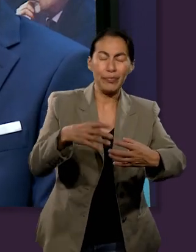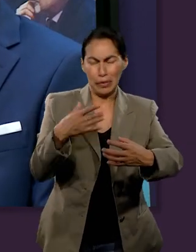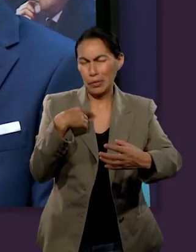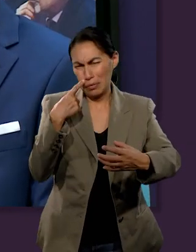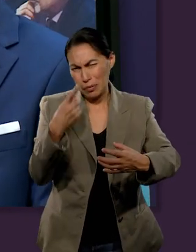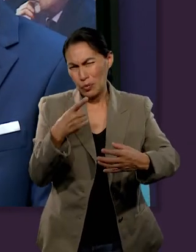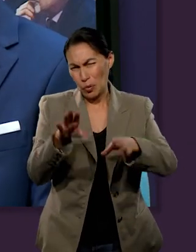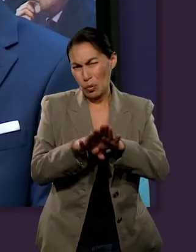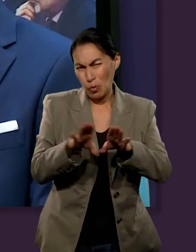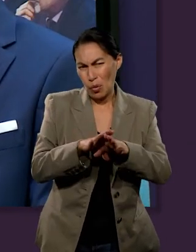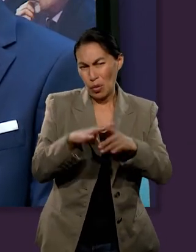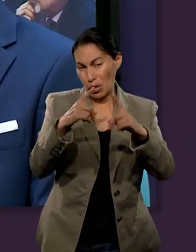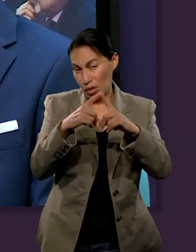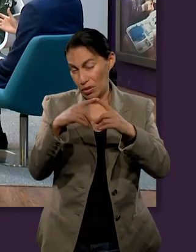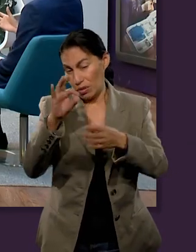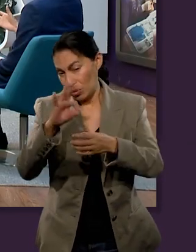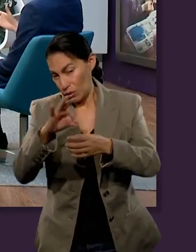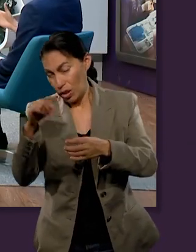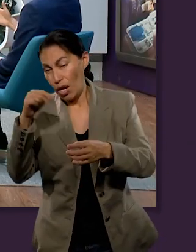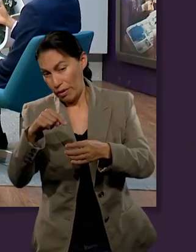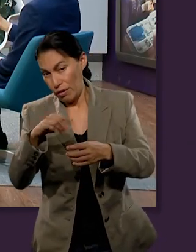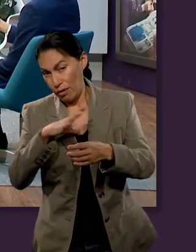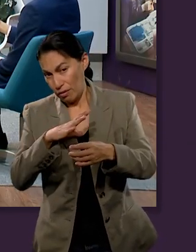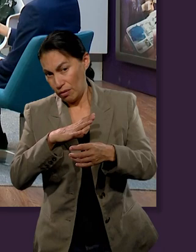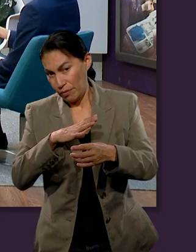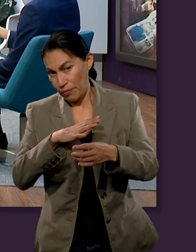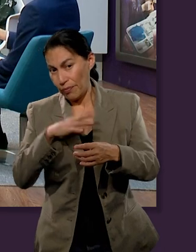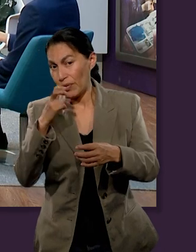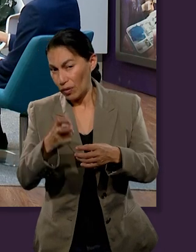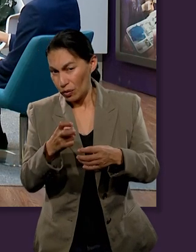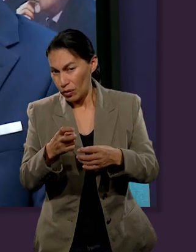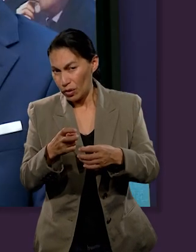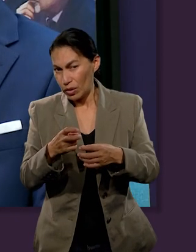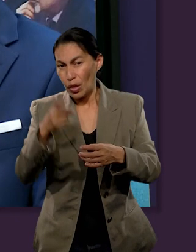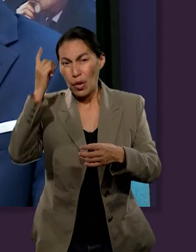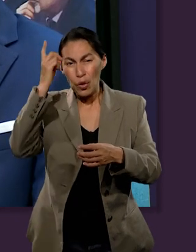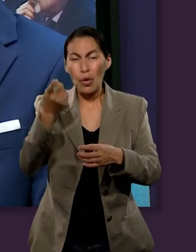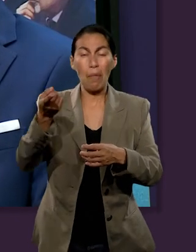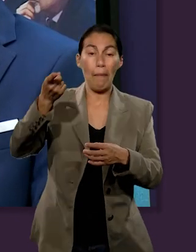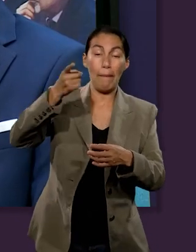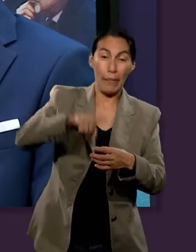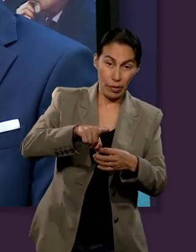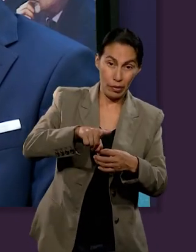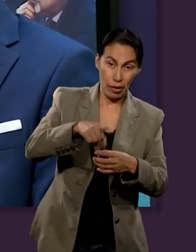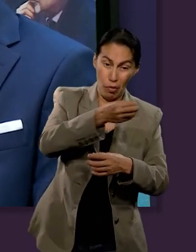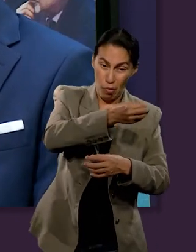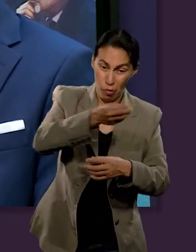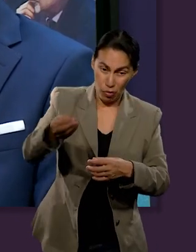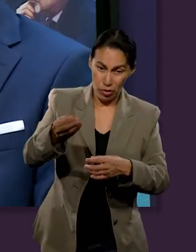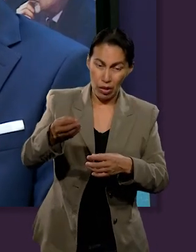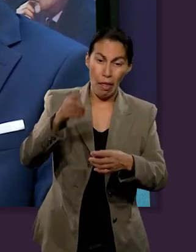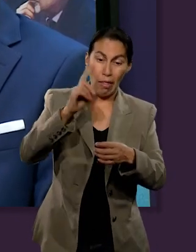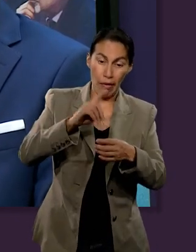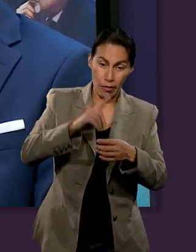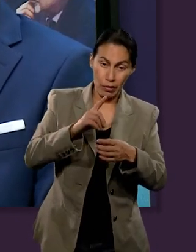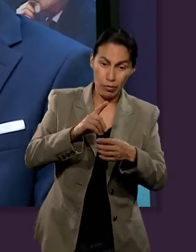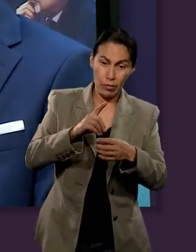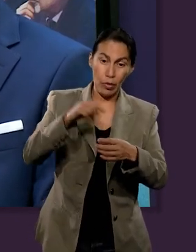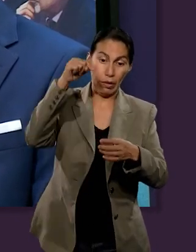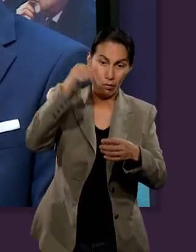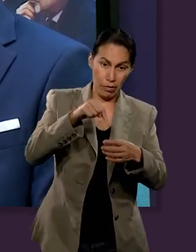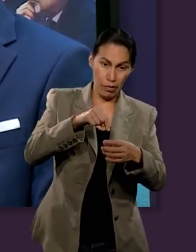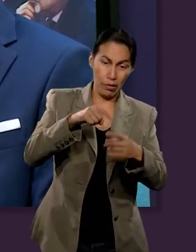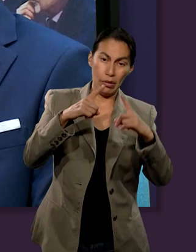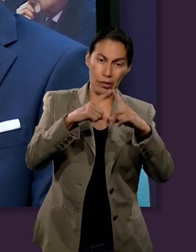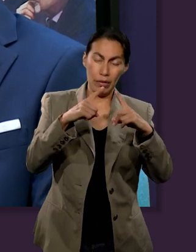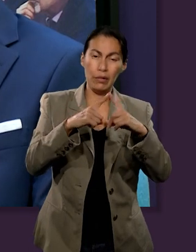Y ya nos dimos cuenta de que la alfolía actualmente se encuentra pues en la tesorería de la iglesia local. Por lo tanto, es una orden de Dios que